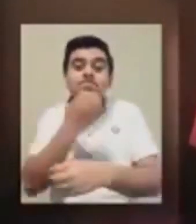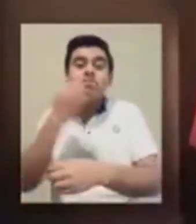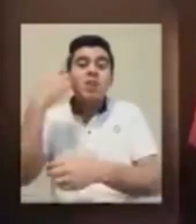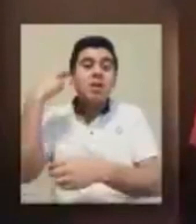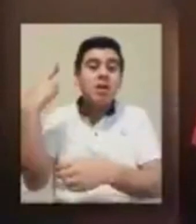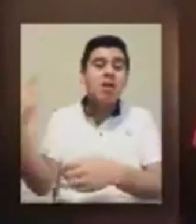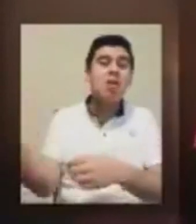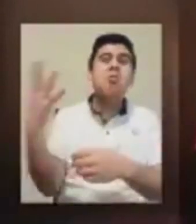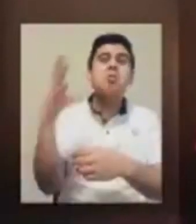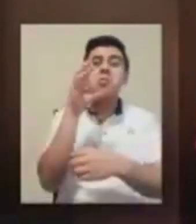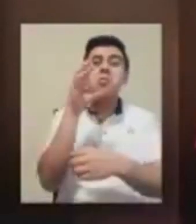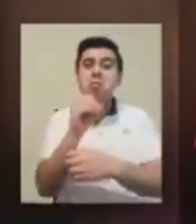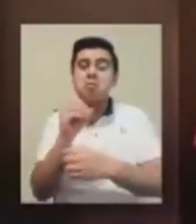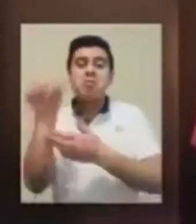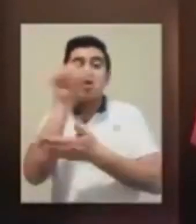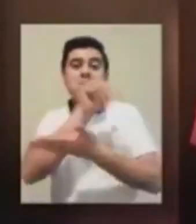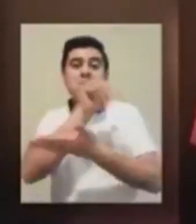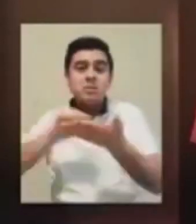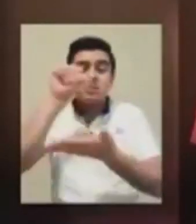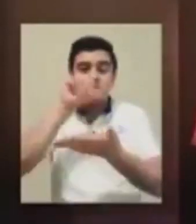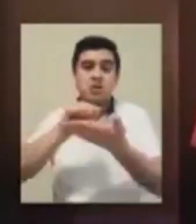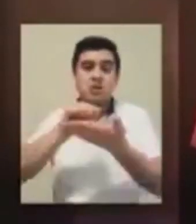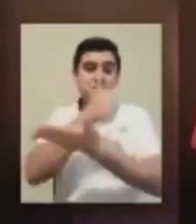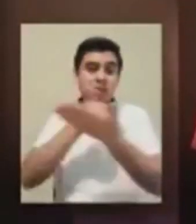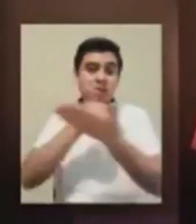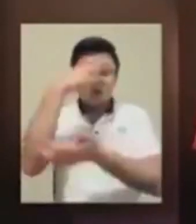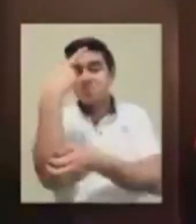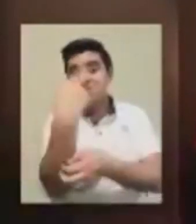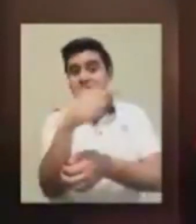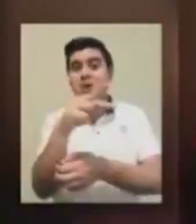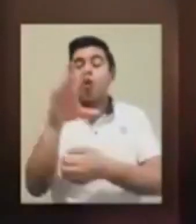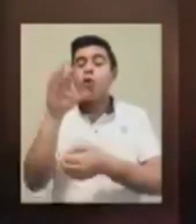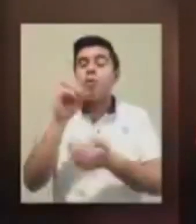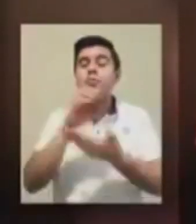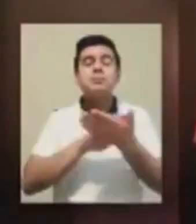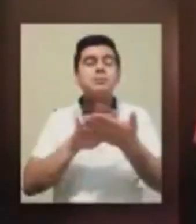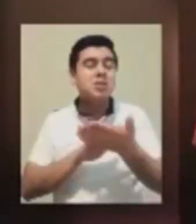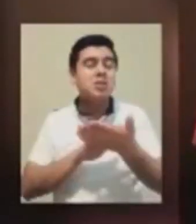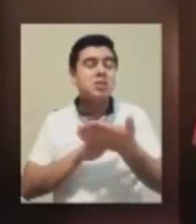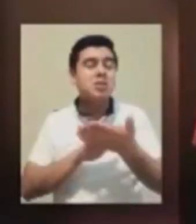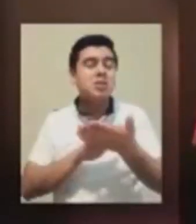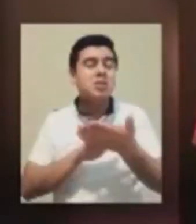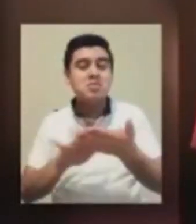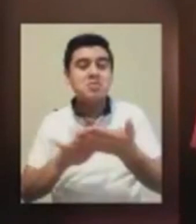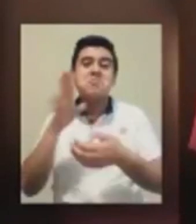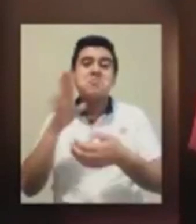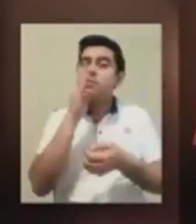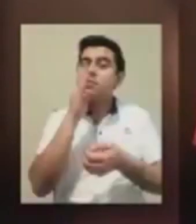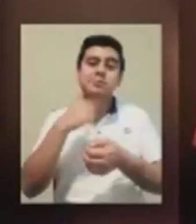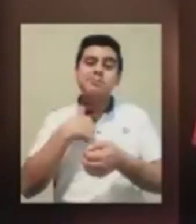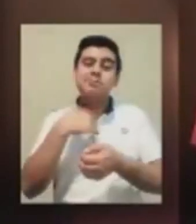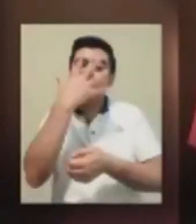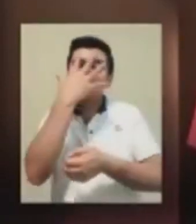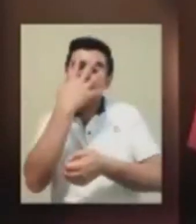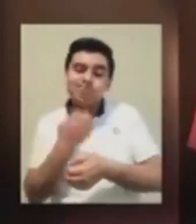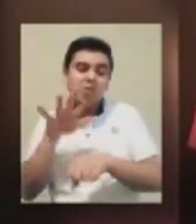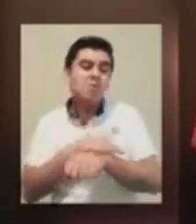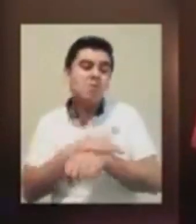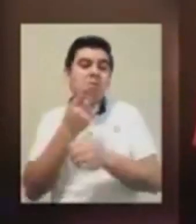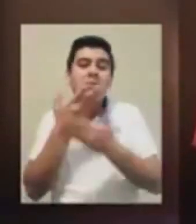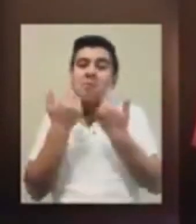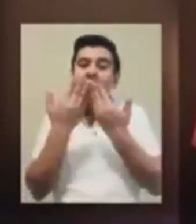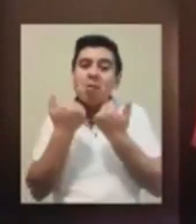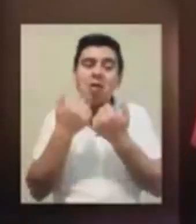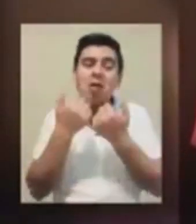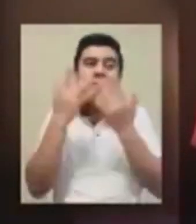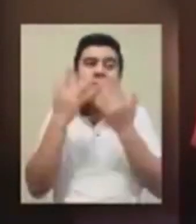ni a la escuela, ni a la radio, ni a Bellas Artes, ni a Braille. Y me siento triste porque no